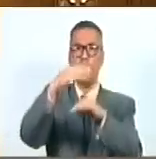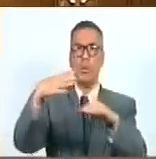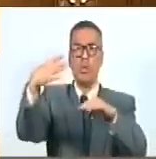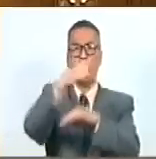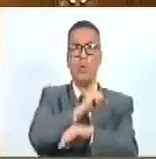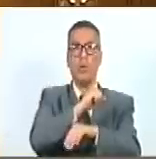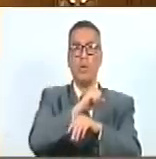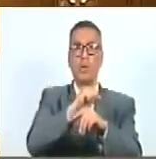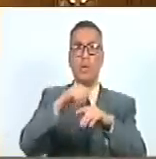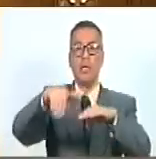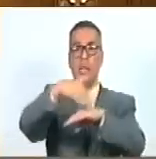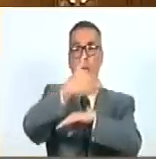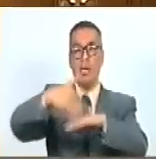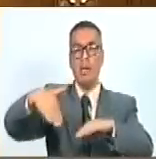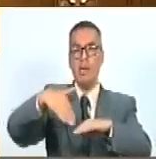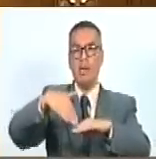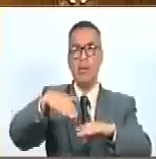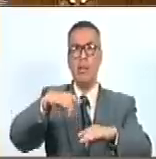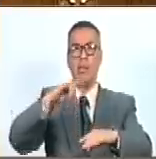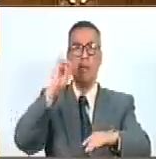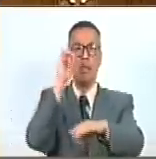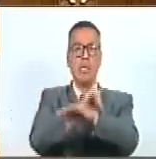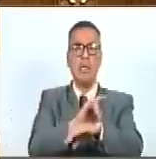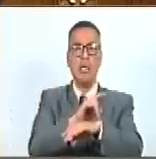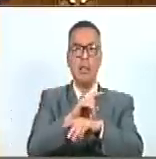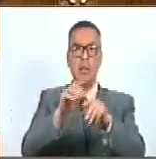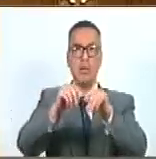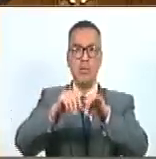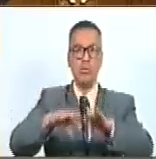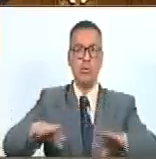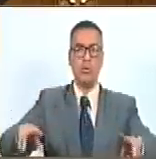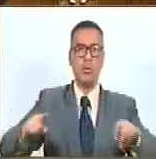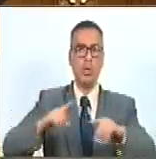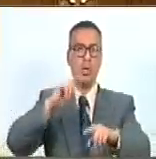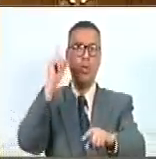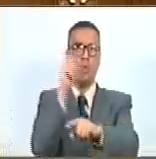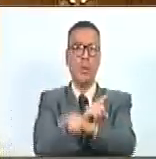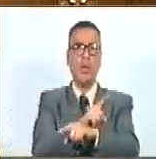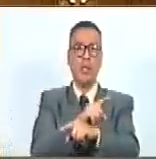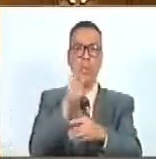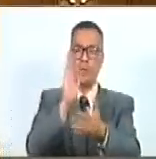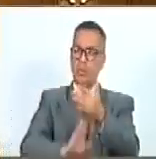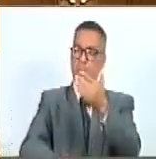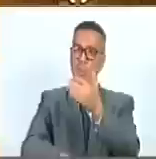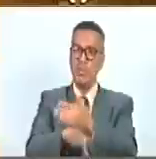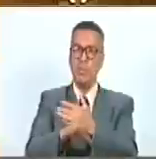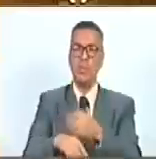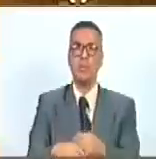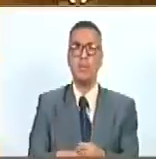romper las líneas enemigas, diezmándolo y obligándolo a rendirse.